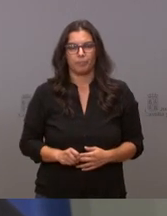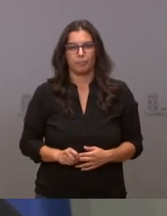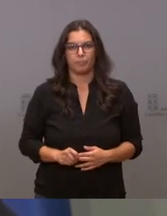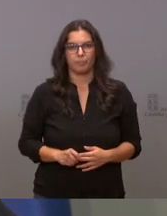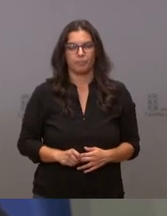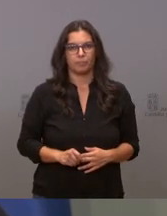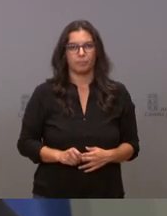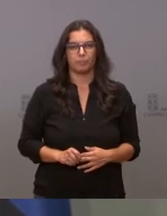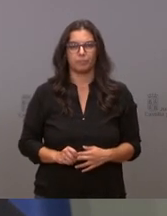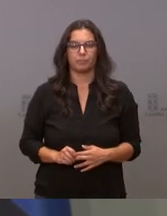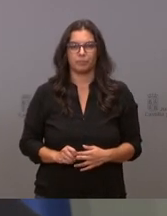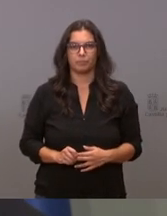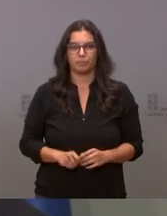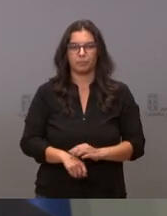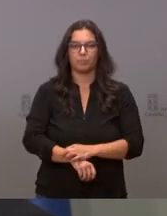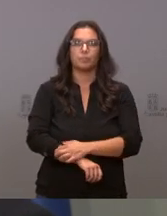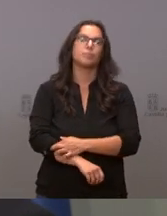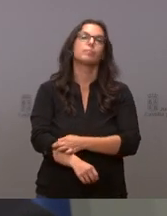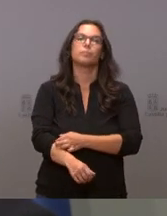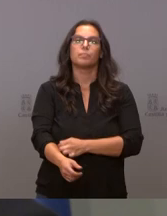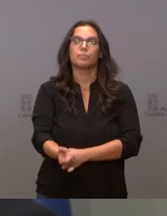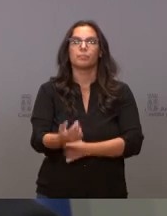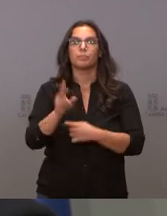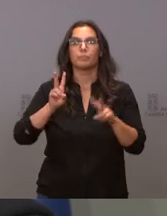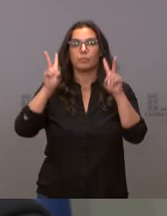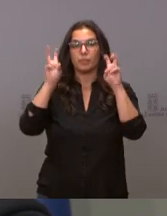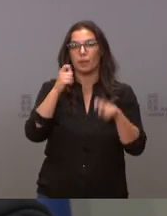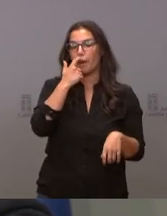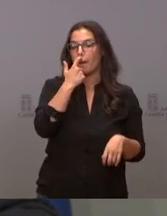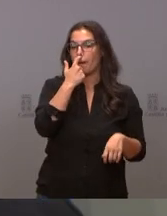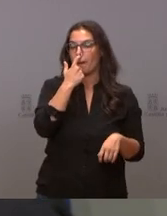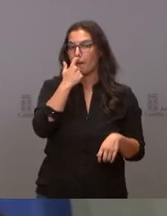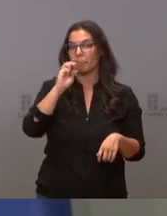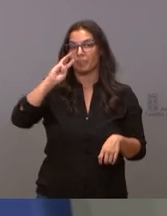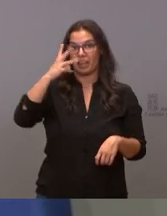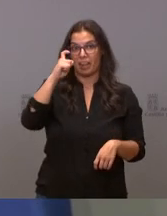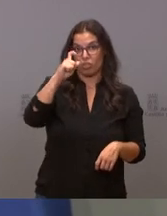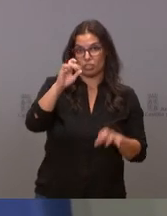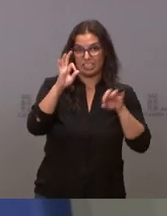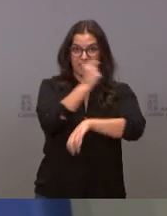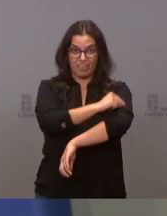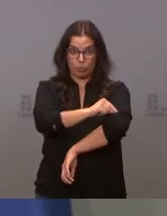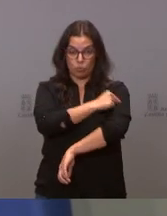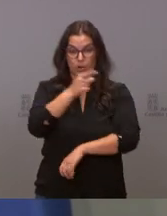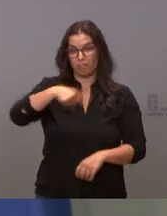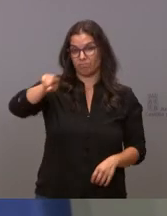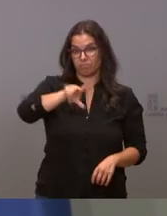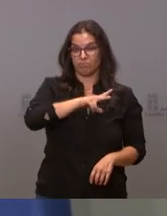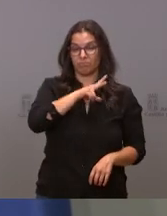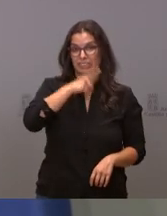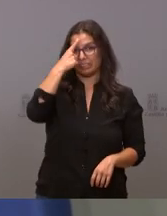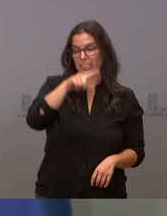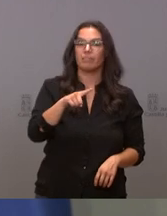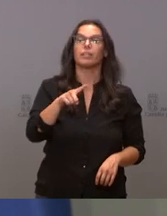Con relación al asunto de la tercera dosis de las vacunas, saben ustedes que se ha aprobado